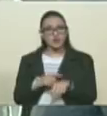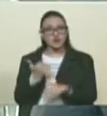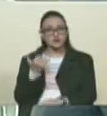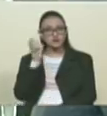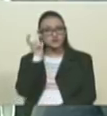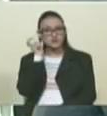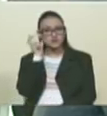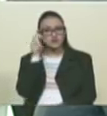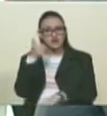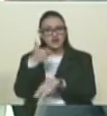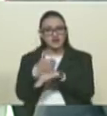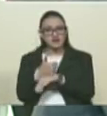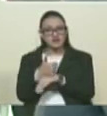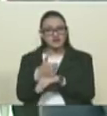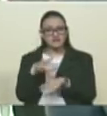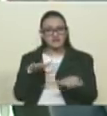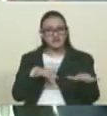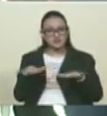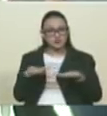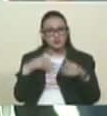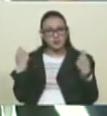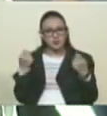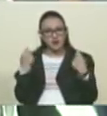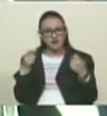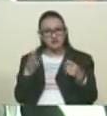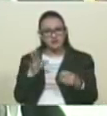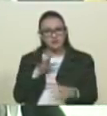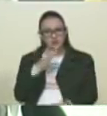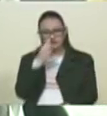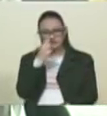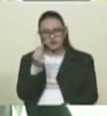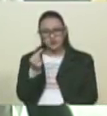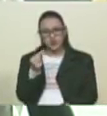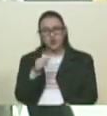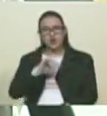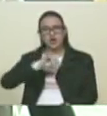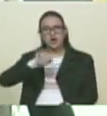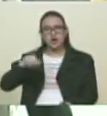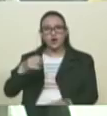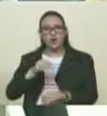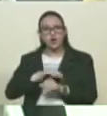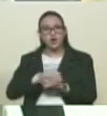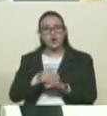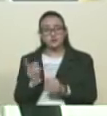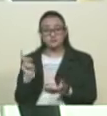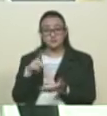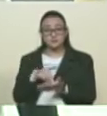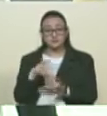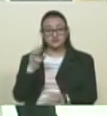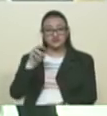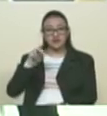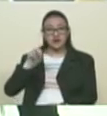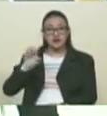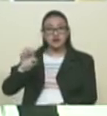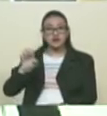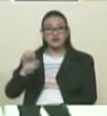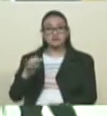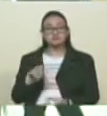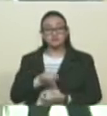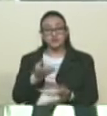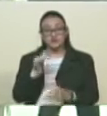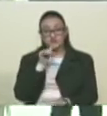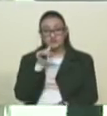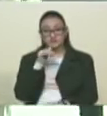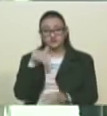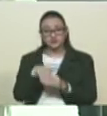palabras del jefe de propaganda y estrategia del comando de campaña Samora 200, Jorge Rodríguez, quien ha venido hasta el Consejo Nacional Electoral para ofrecer información acerca de